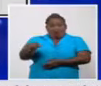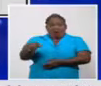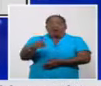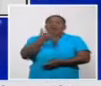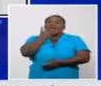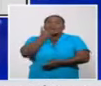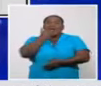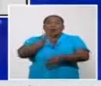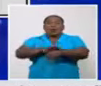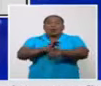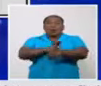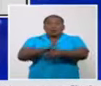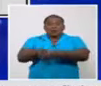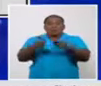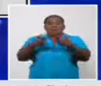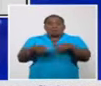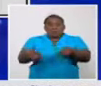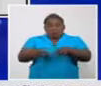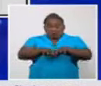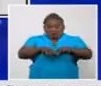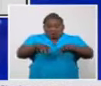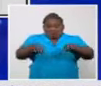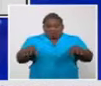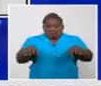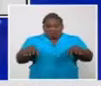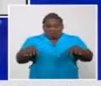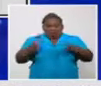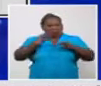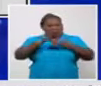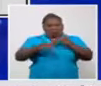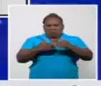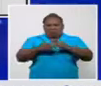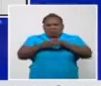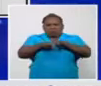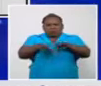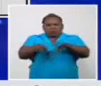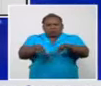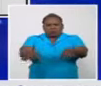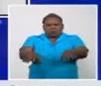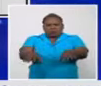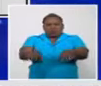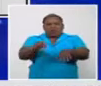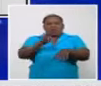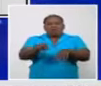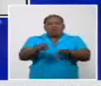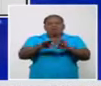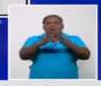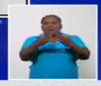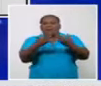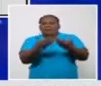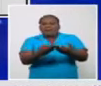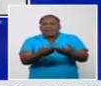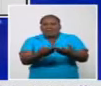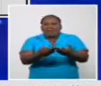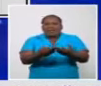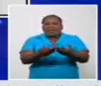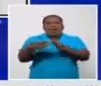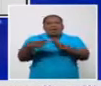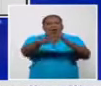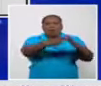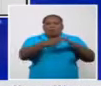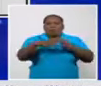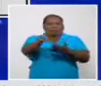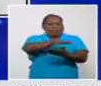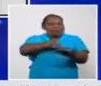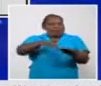establecido, pero sea aislado, pues no tiene una repercusión ni sobre su familia, ni sobre la comunidad. ¿Qué